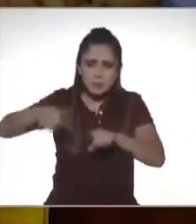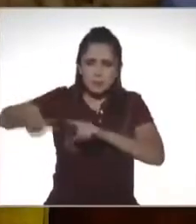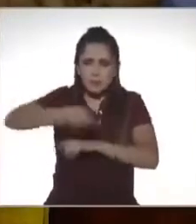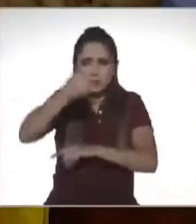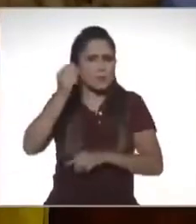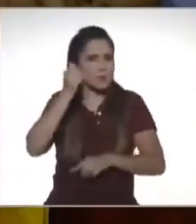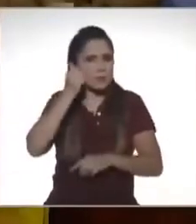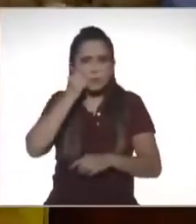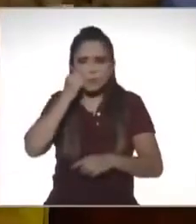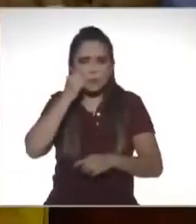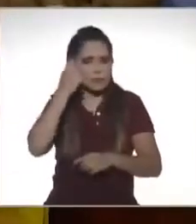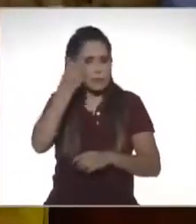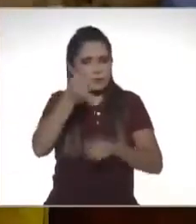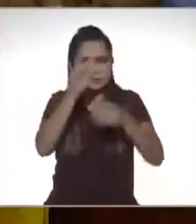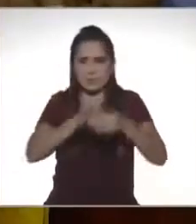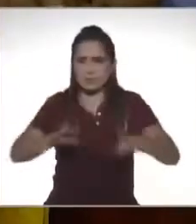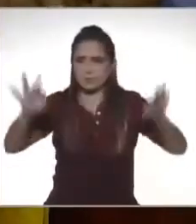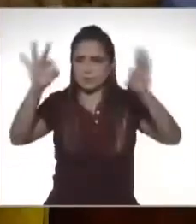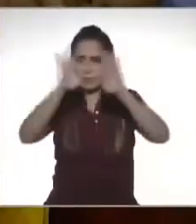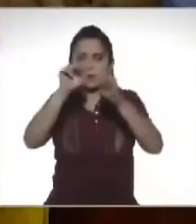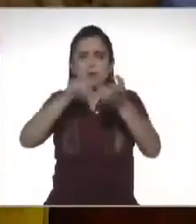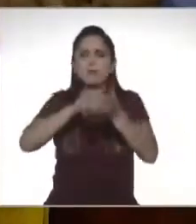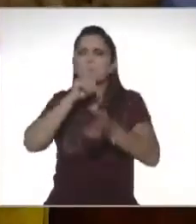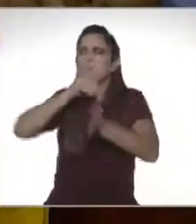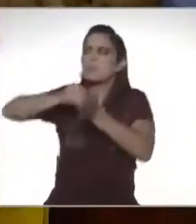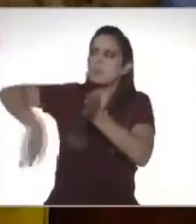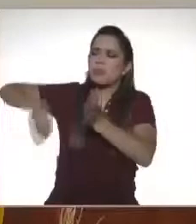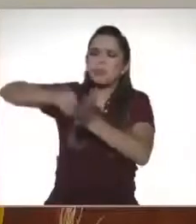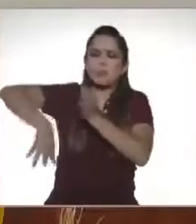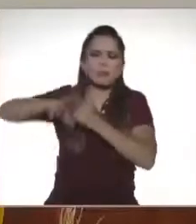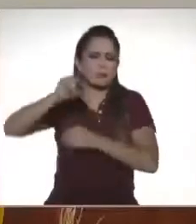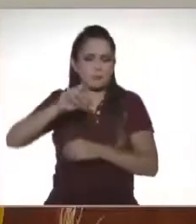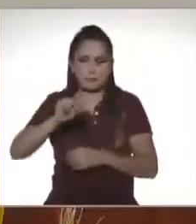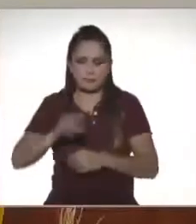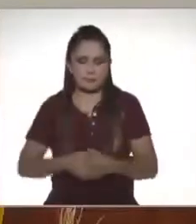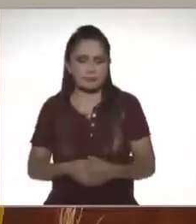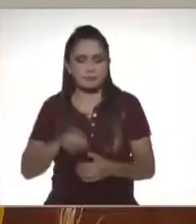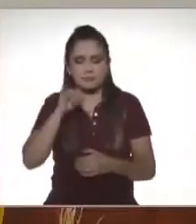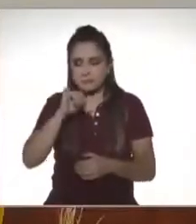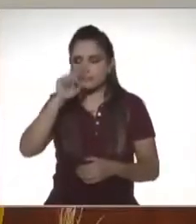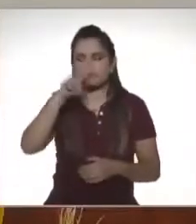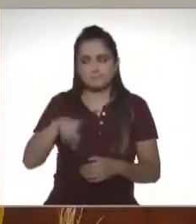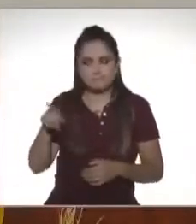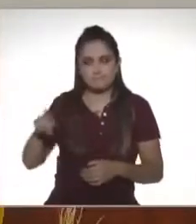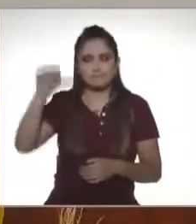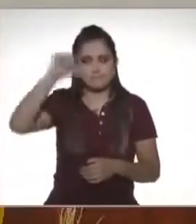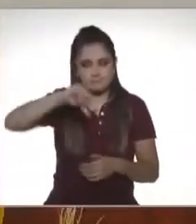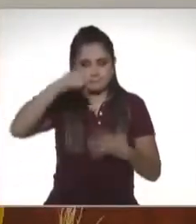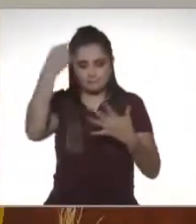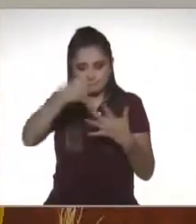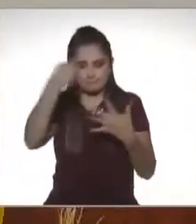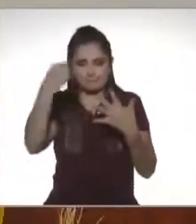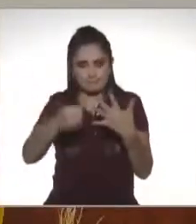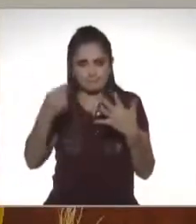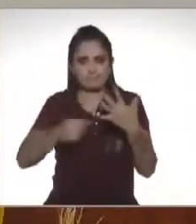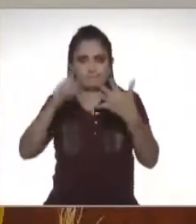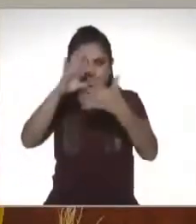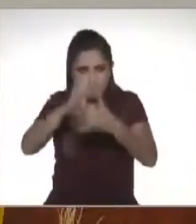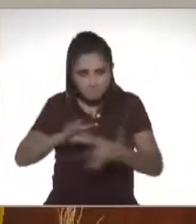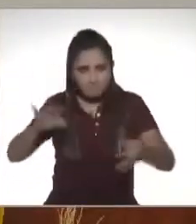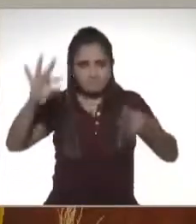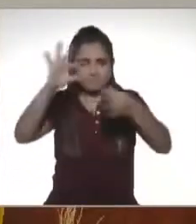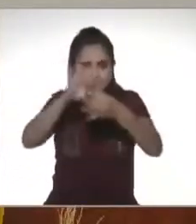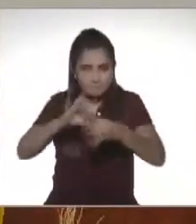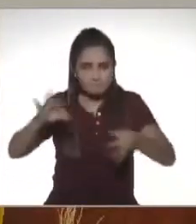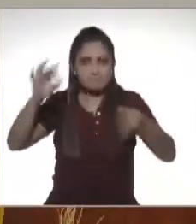tema en el que no nos podemos dar el lujo de tener dudas, Nat. Claro que sí, ni bien lo dices, realmente hoy es el ABC, vamos a ir pasito a